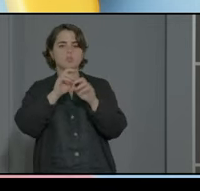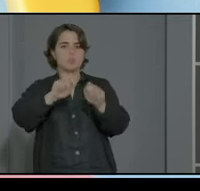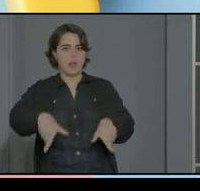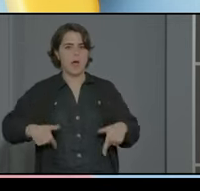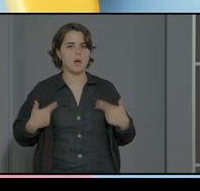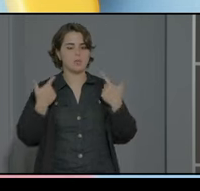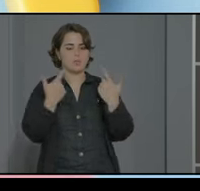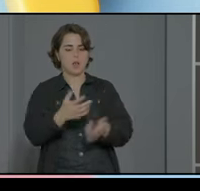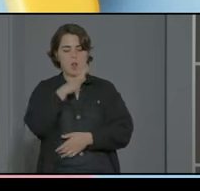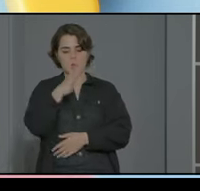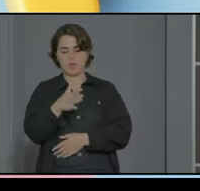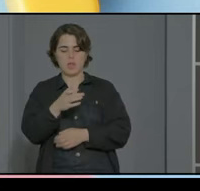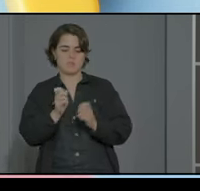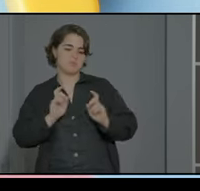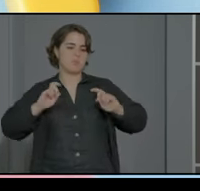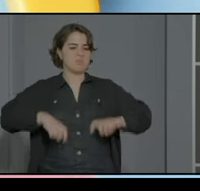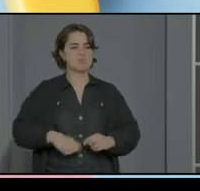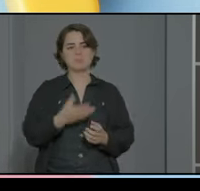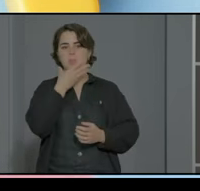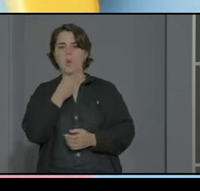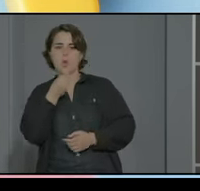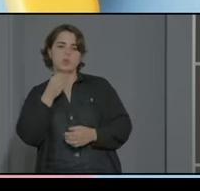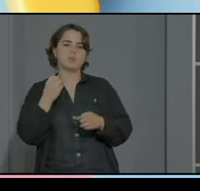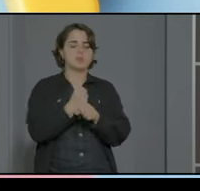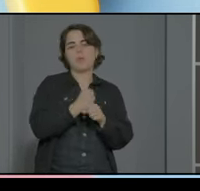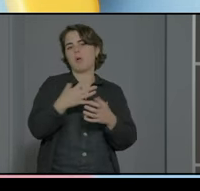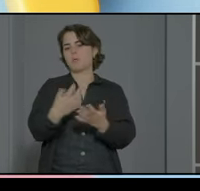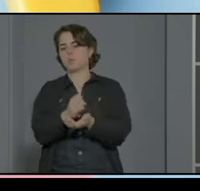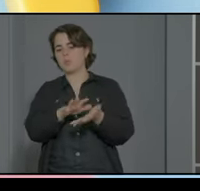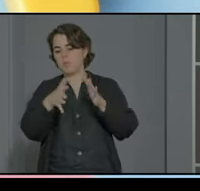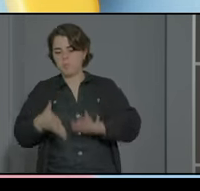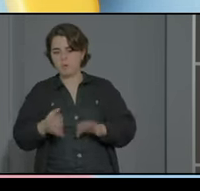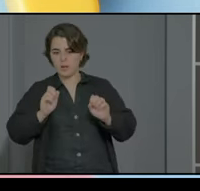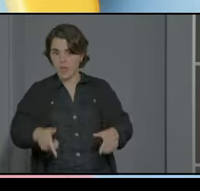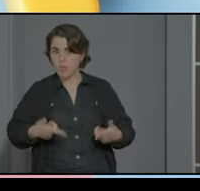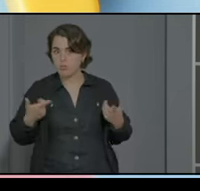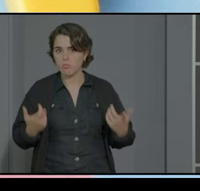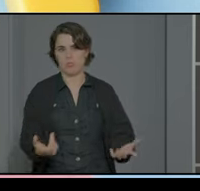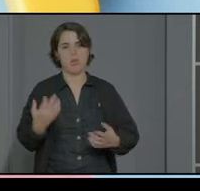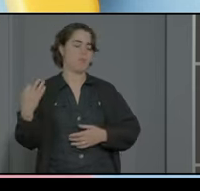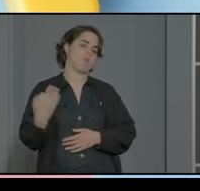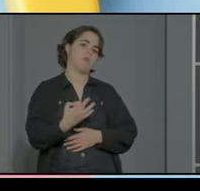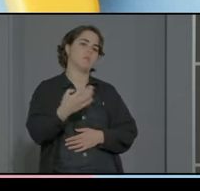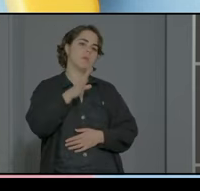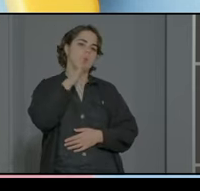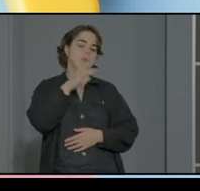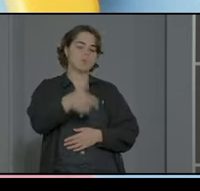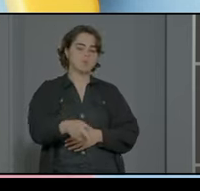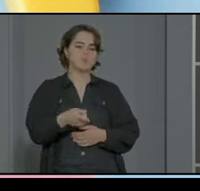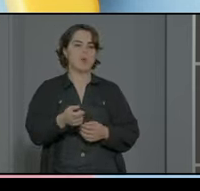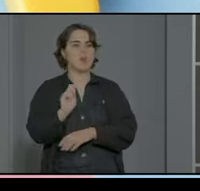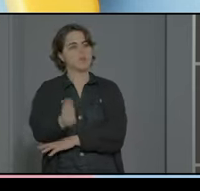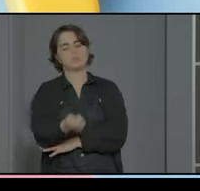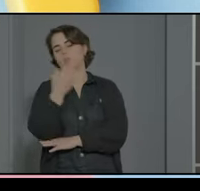pues en despacho todo es muy bonito y se trabaja todo y todo es genial pero hay que llevarlo al contexto natural y ahí es donde tenemos que asegurarnos de que tenga